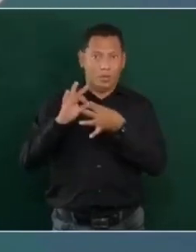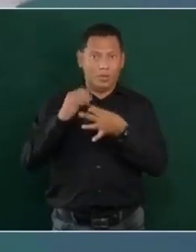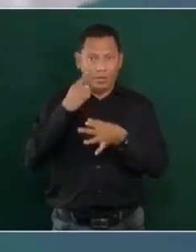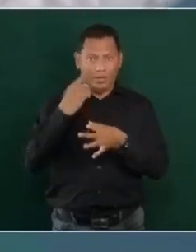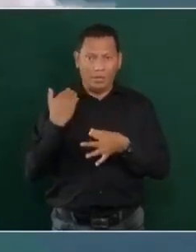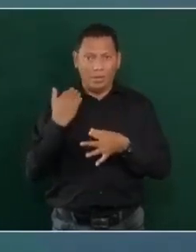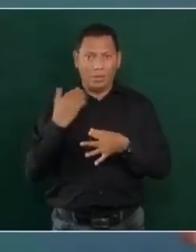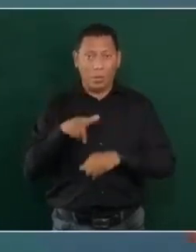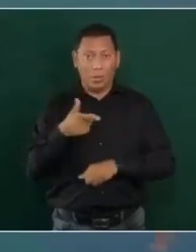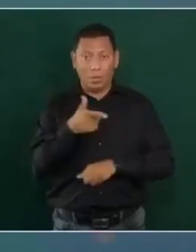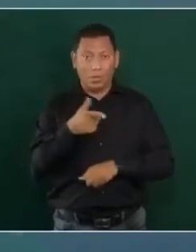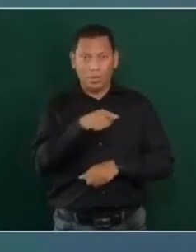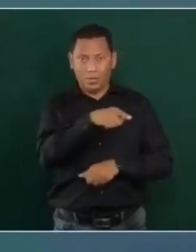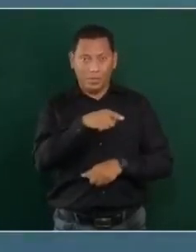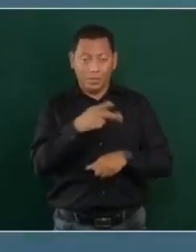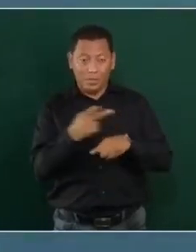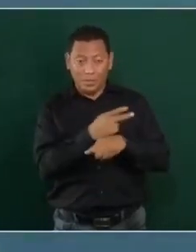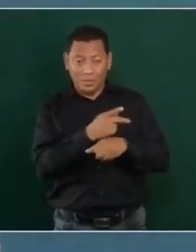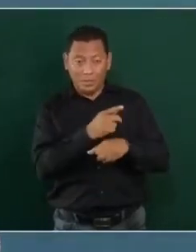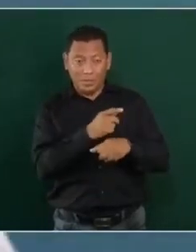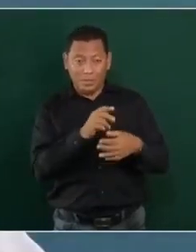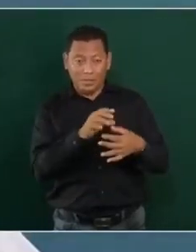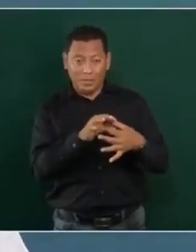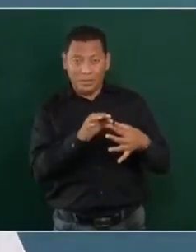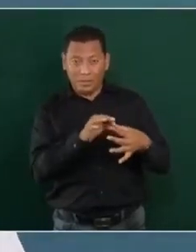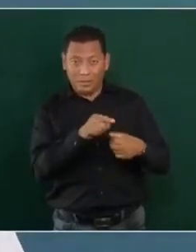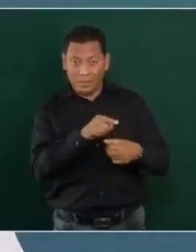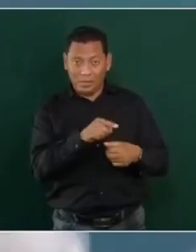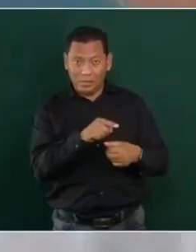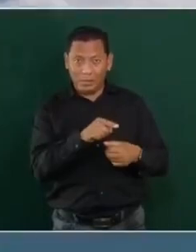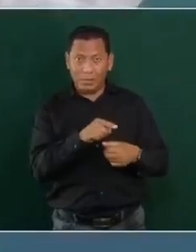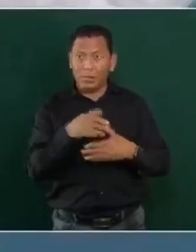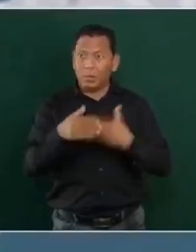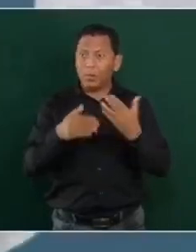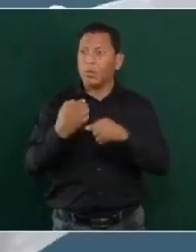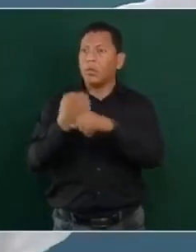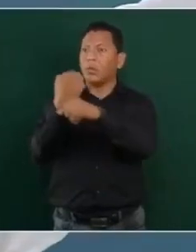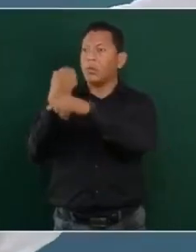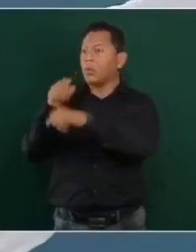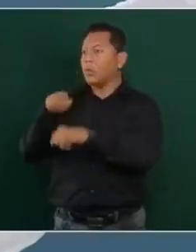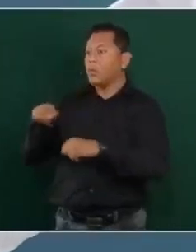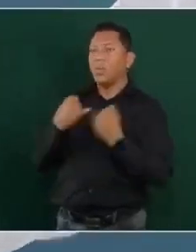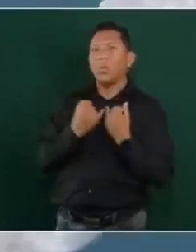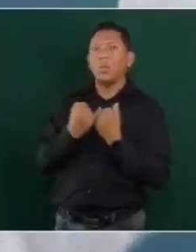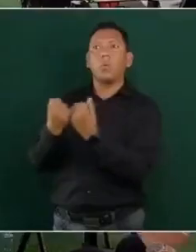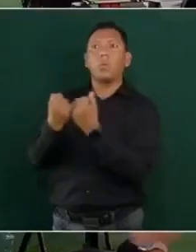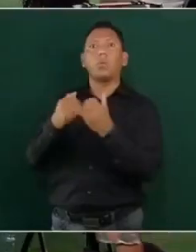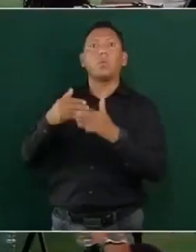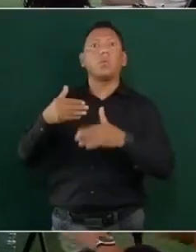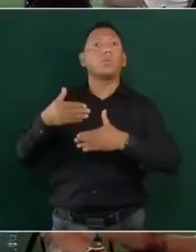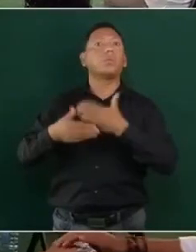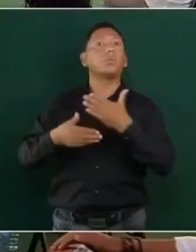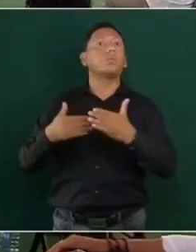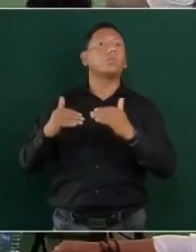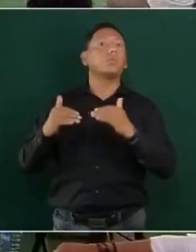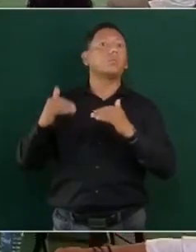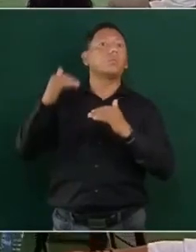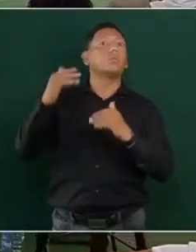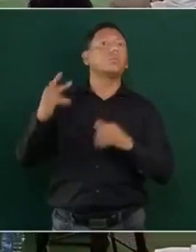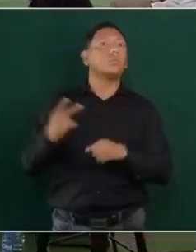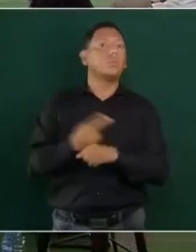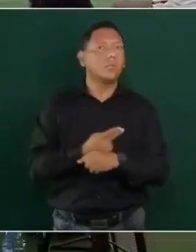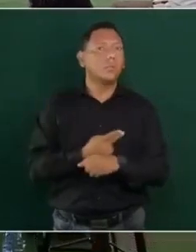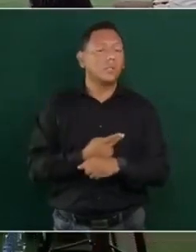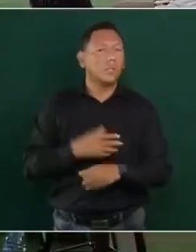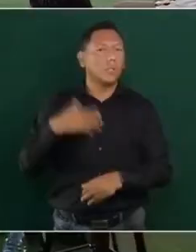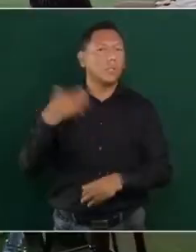se extiende a todo el país, no pues… Entonces,